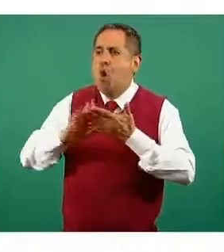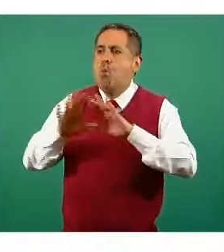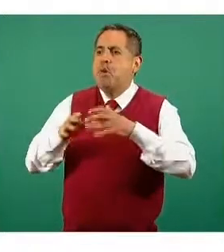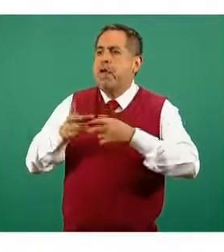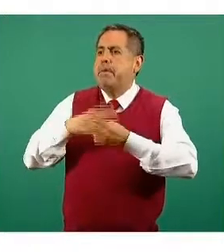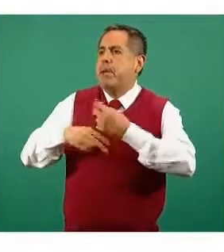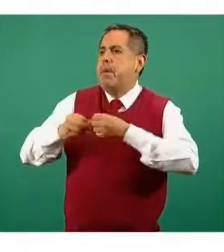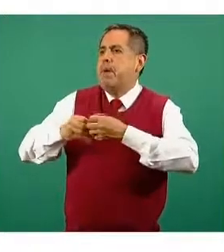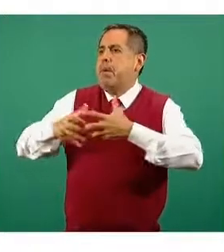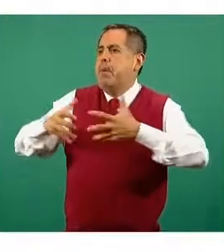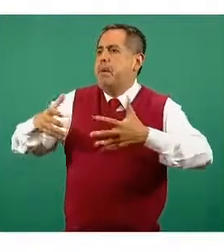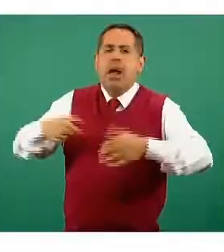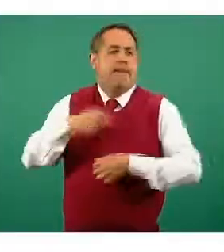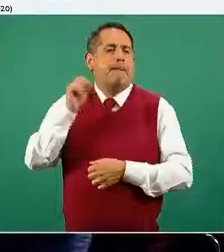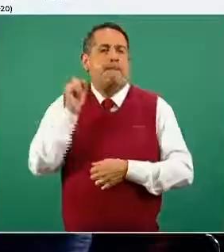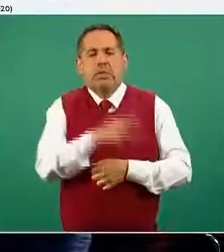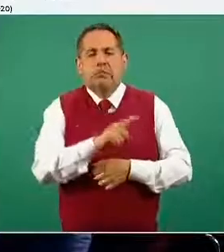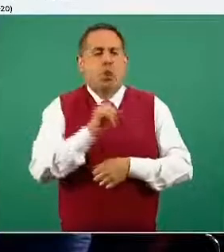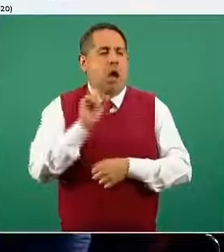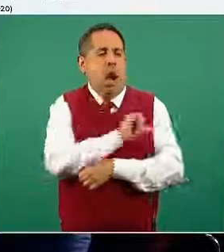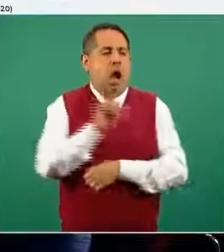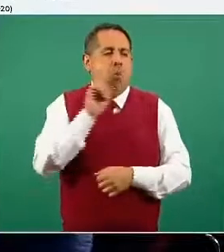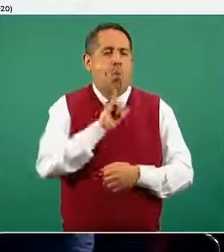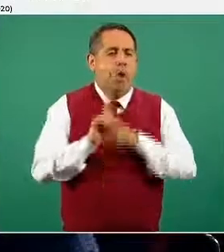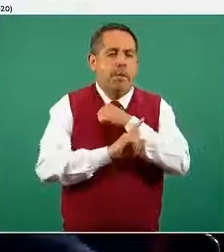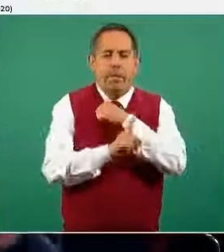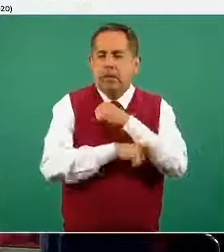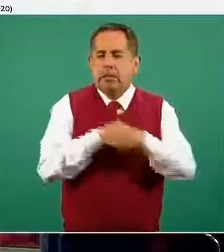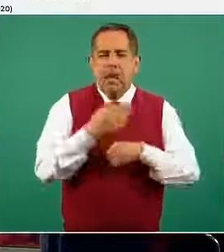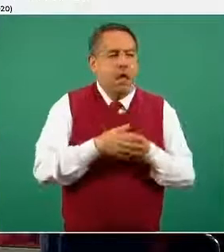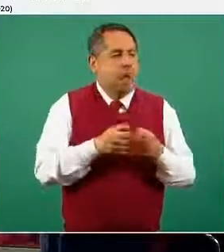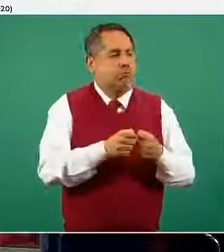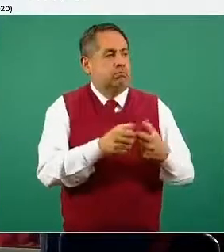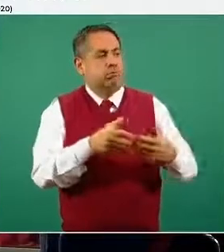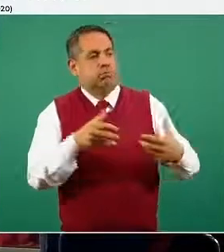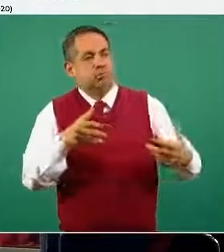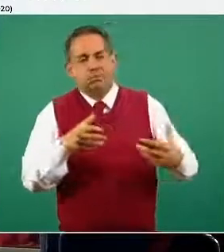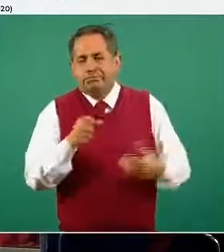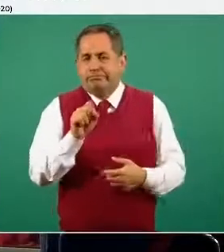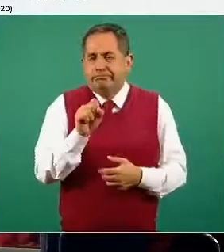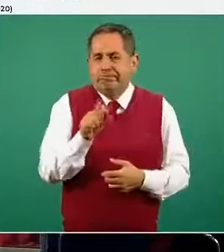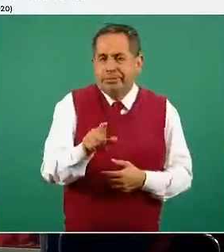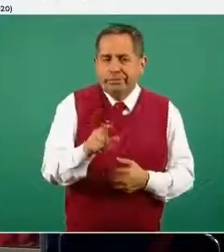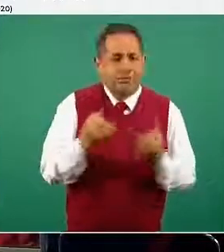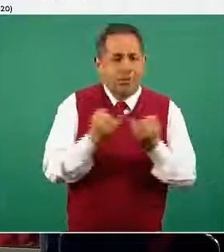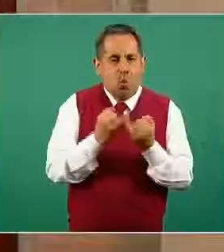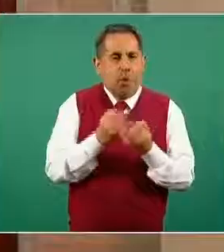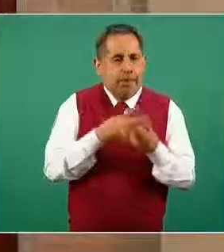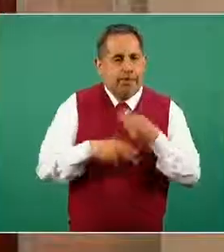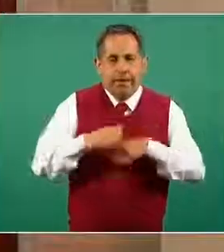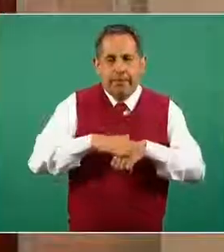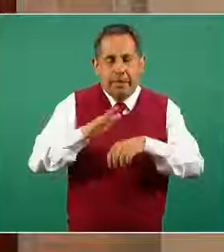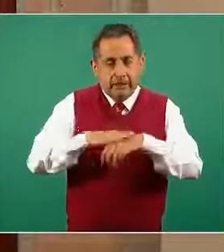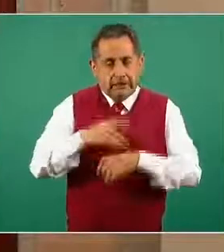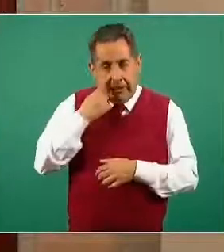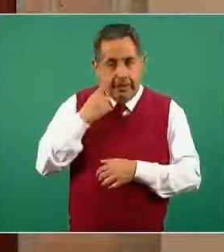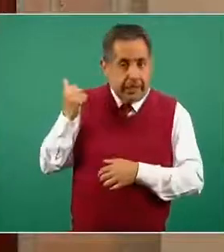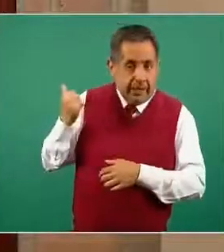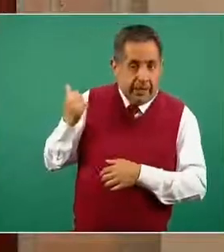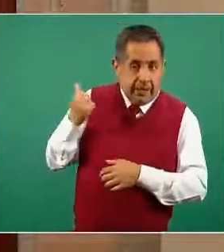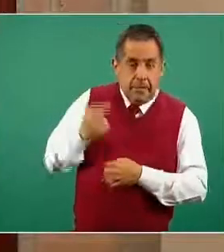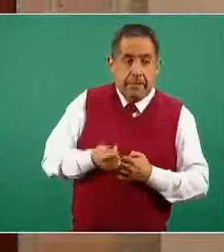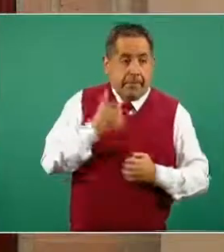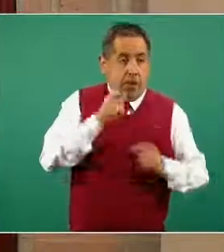y empezamos a tener personas con esta enfermedad. Bueno, el grupo de mujeres embarazadas también se incrementa, podemos ver este primer